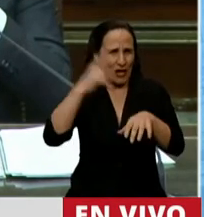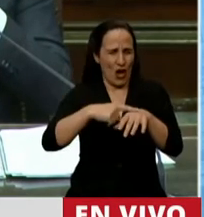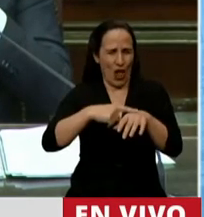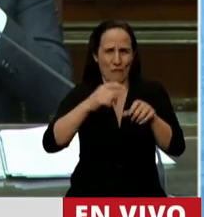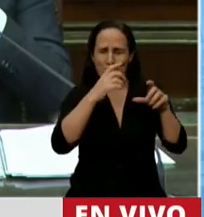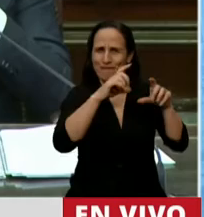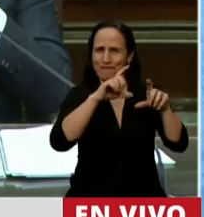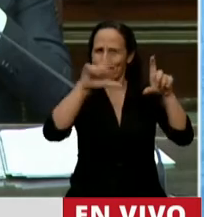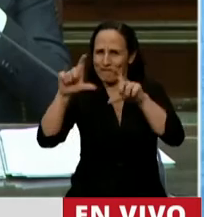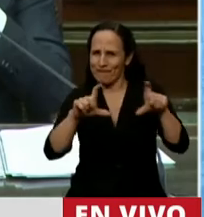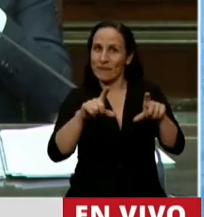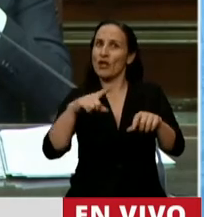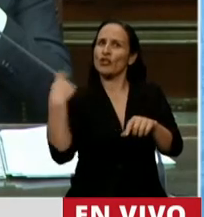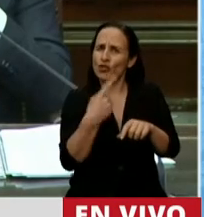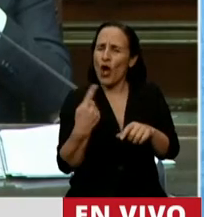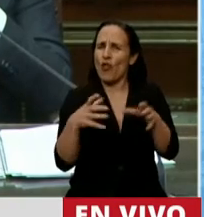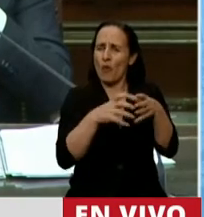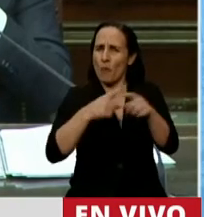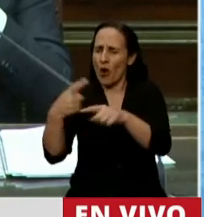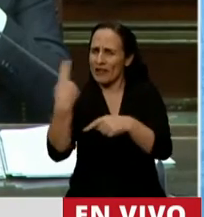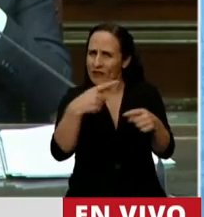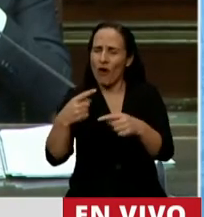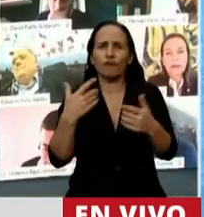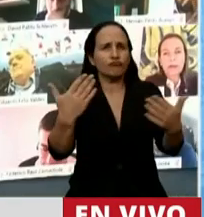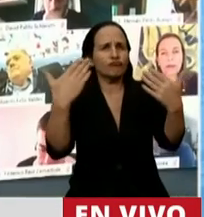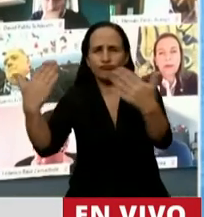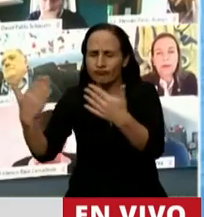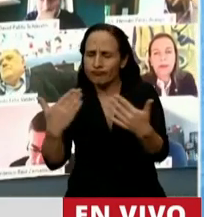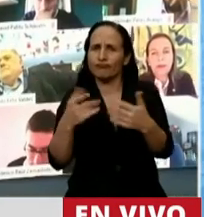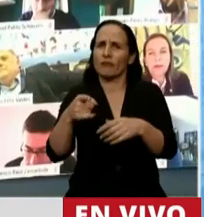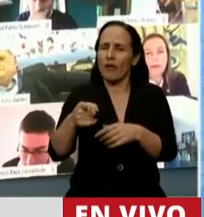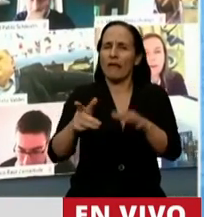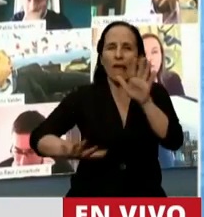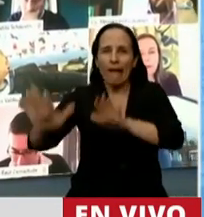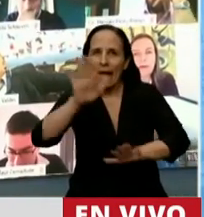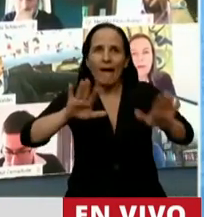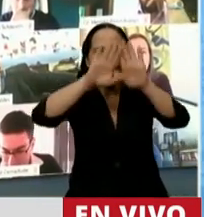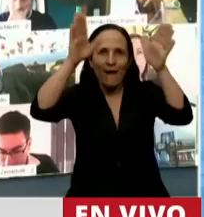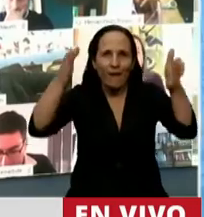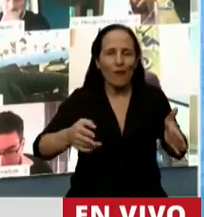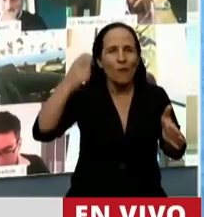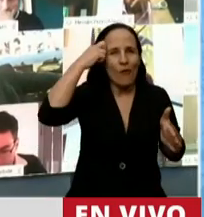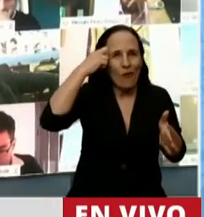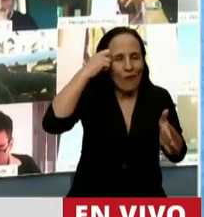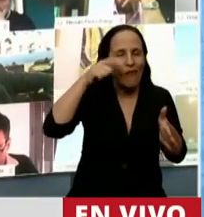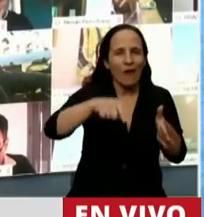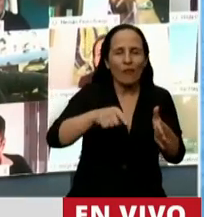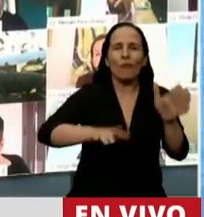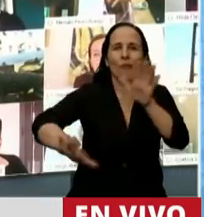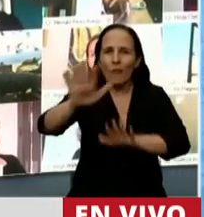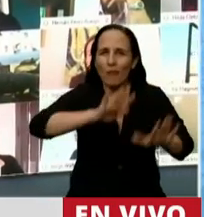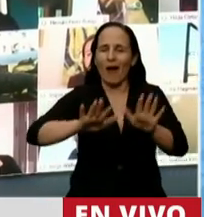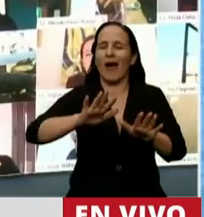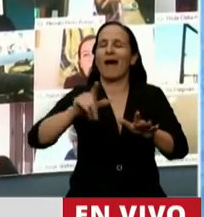de todos los bloques políticos. Ese tiempo récord en el cual acomodamos nuestra casa y nuestro recinto para las